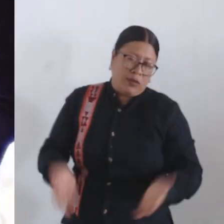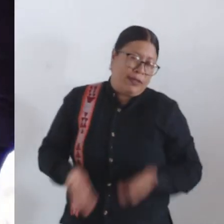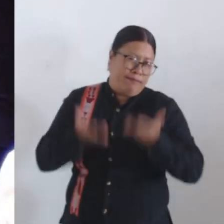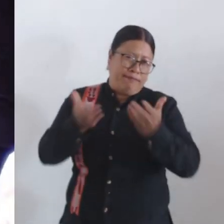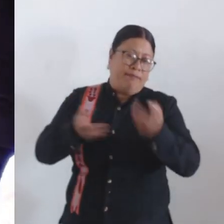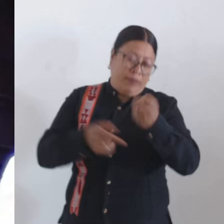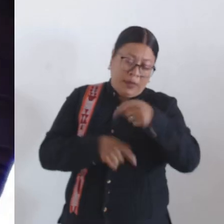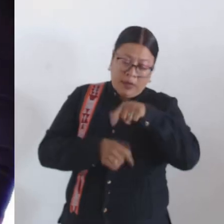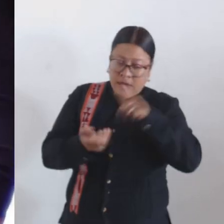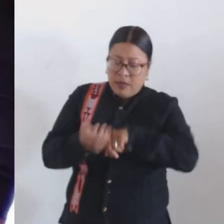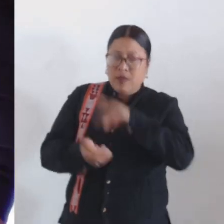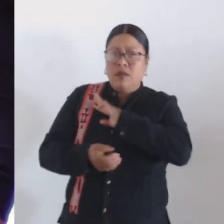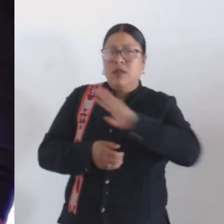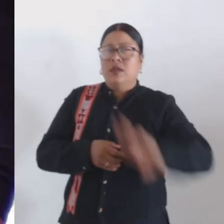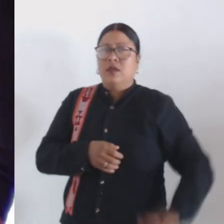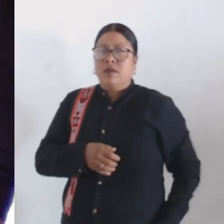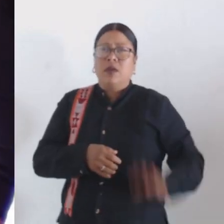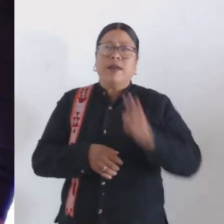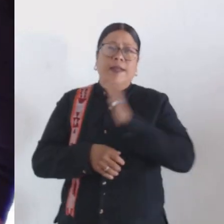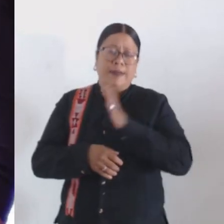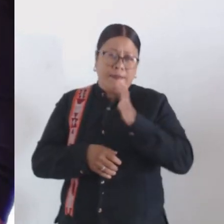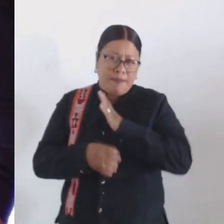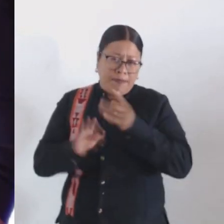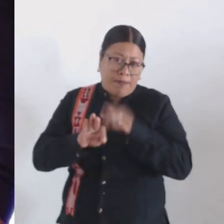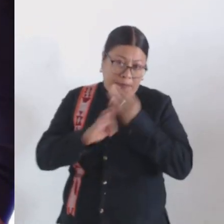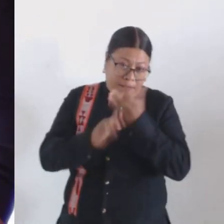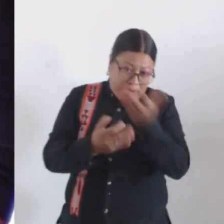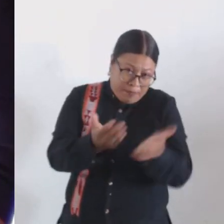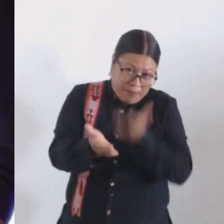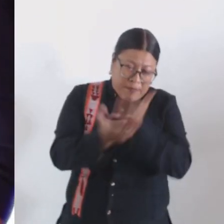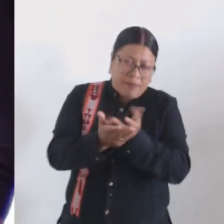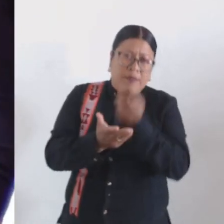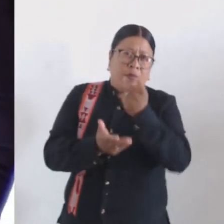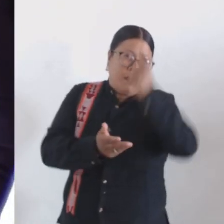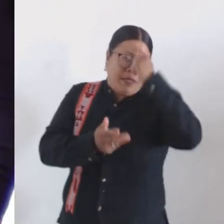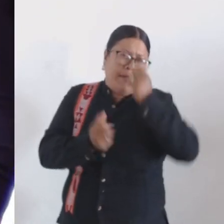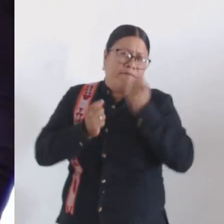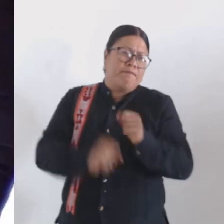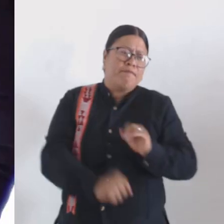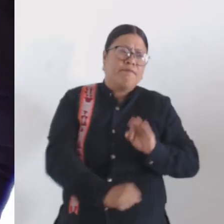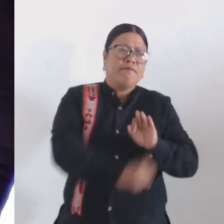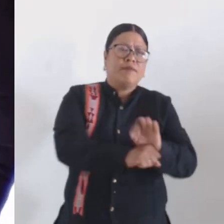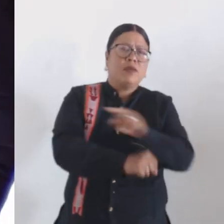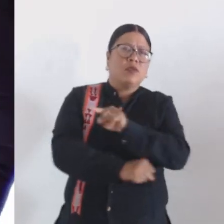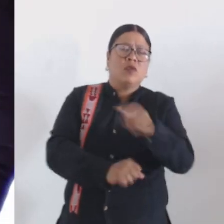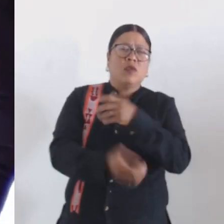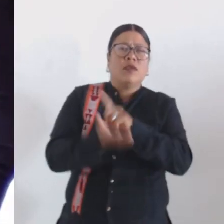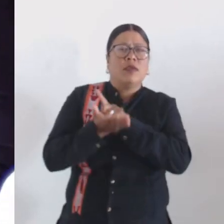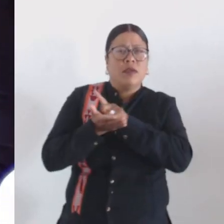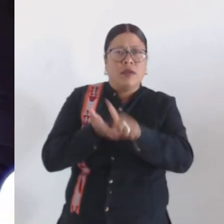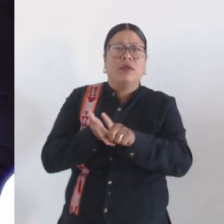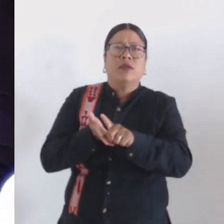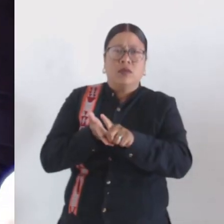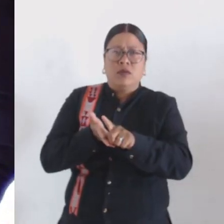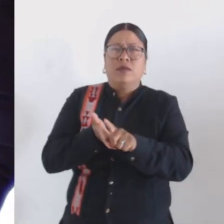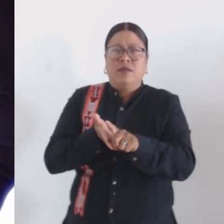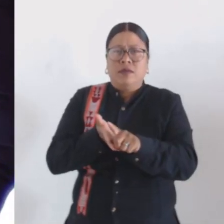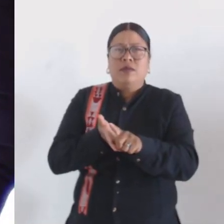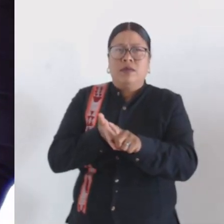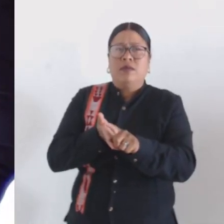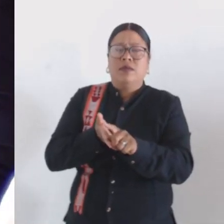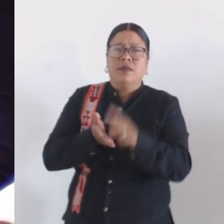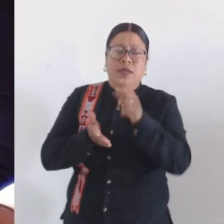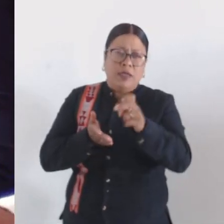cabildo al tener presentado este dictamen, pues les ratifica y les dé ese derecho que es